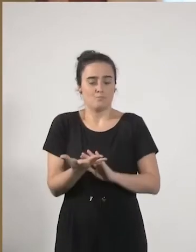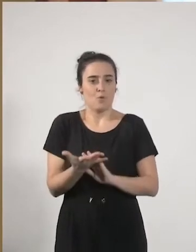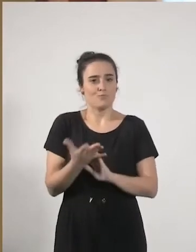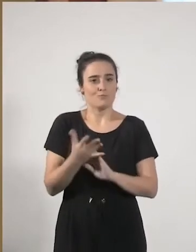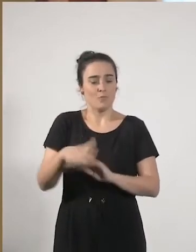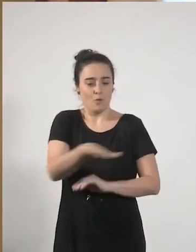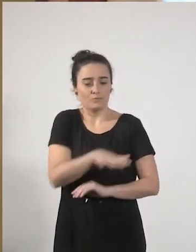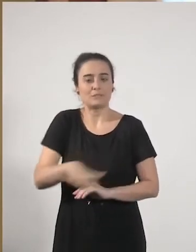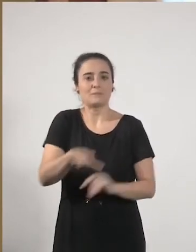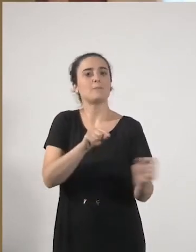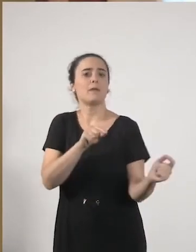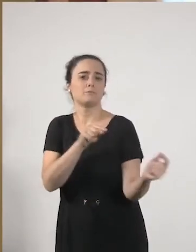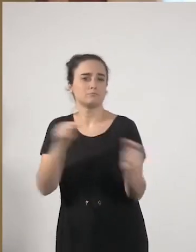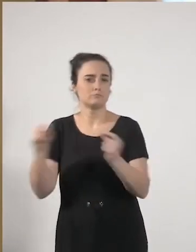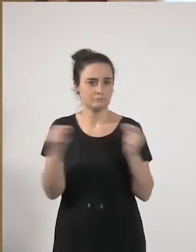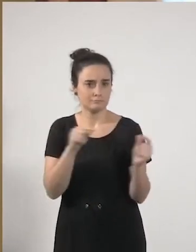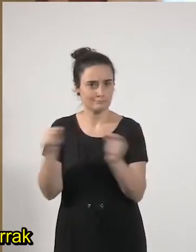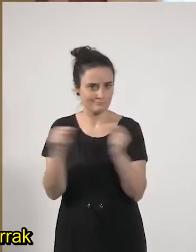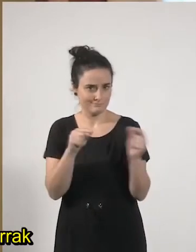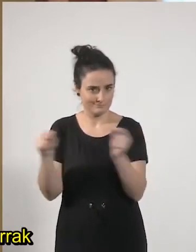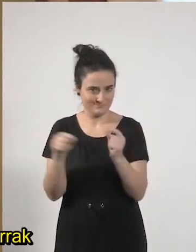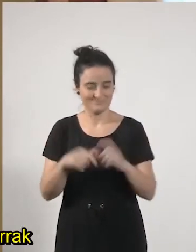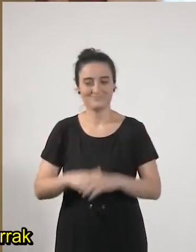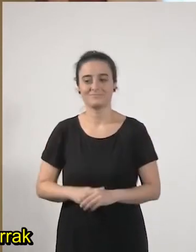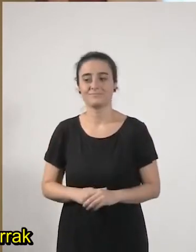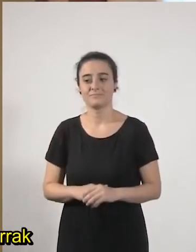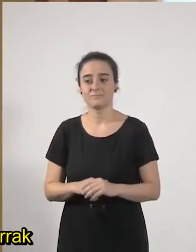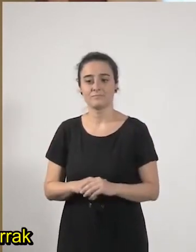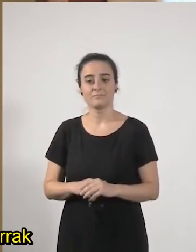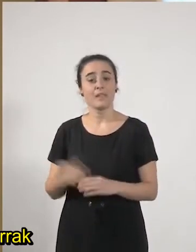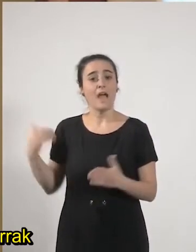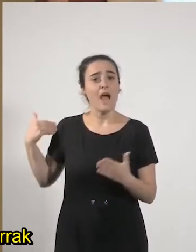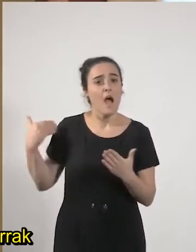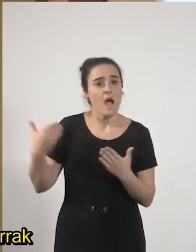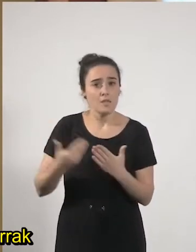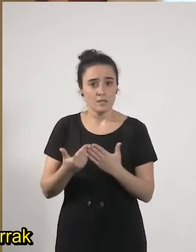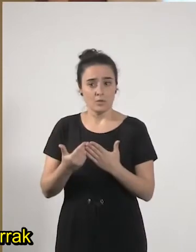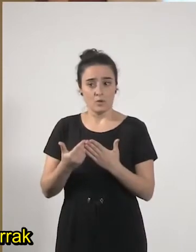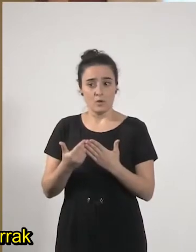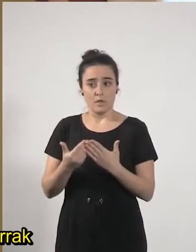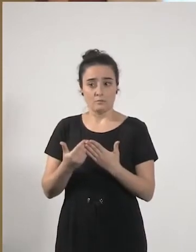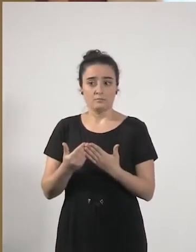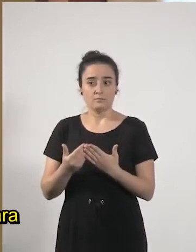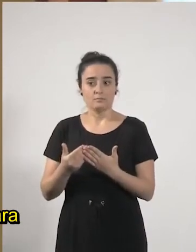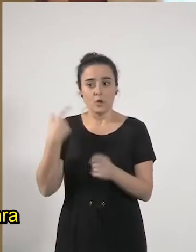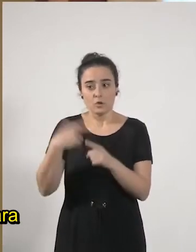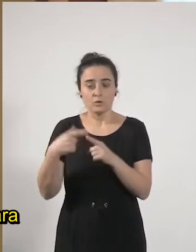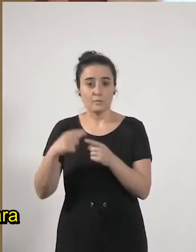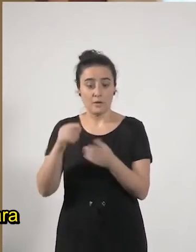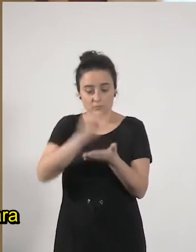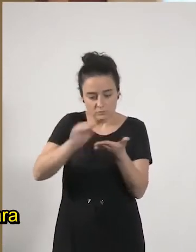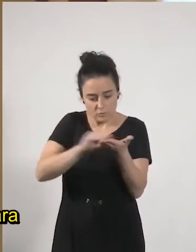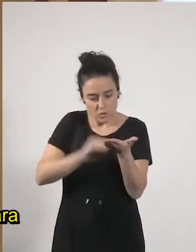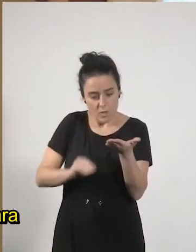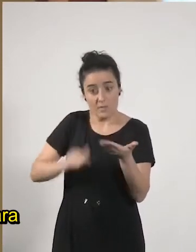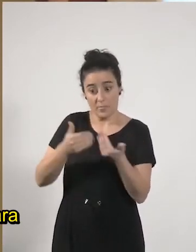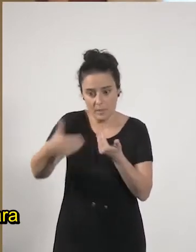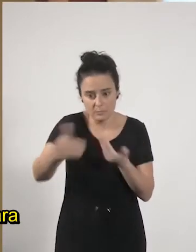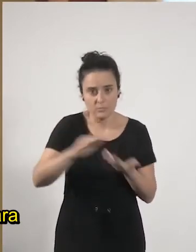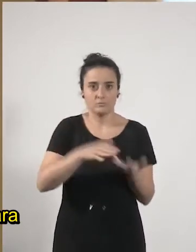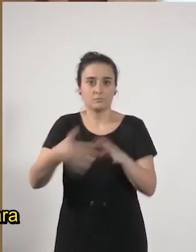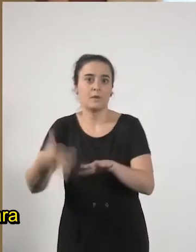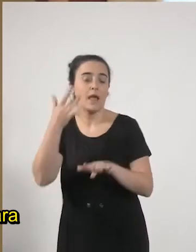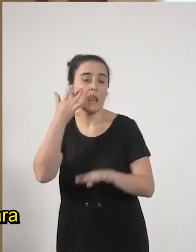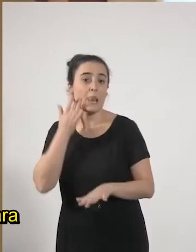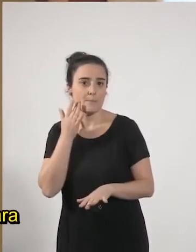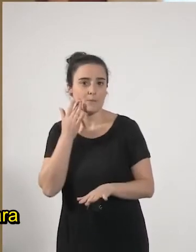duelako emakundek orain arte, gerora, garbira pasako ditugu no harra jasotzen ari gara eta ikusten ari gara zer